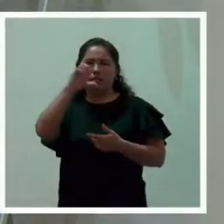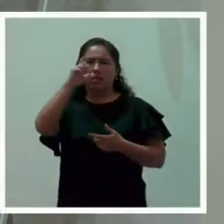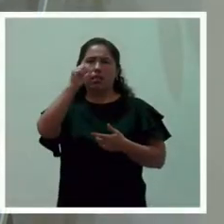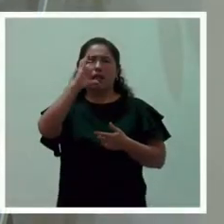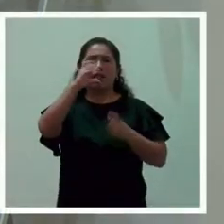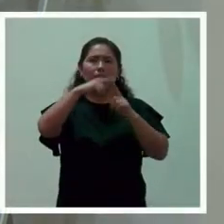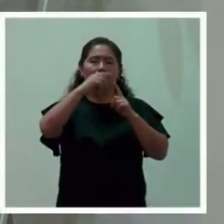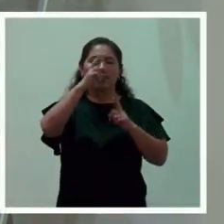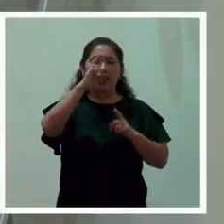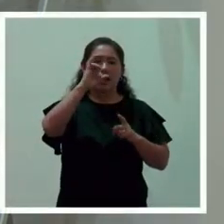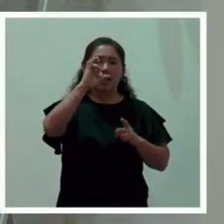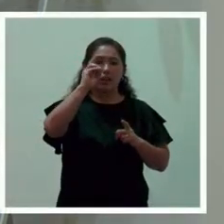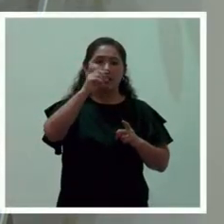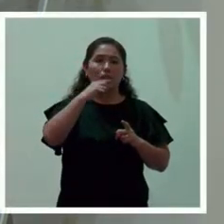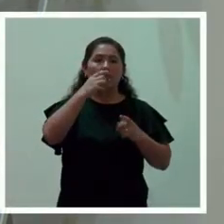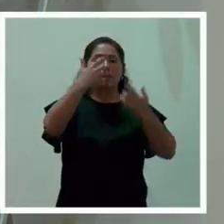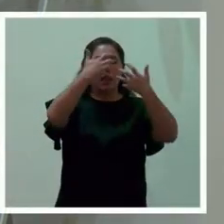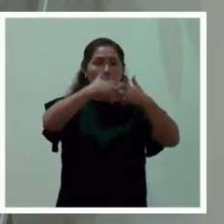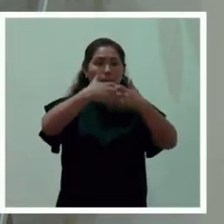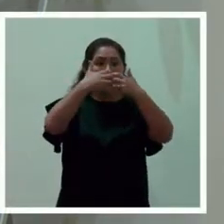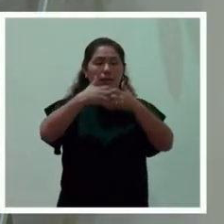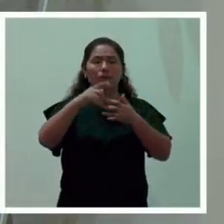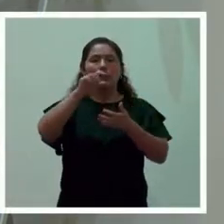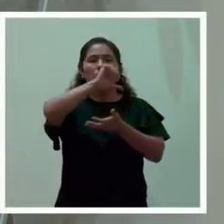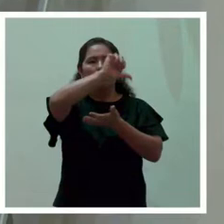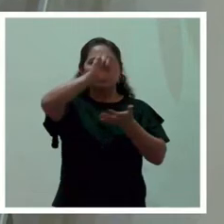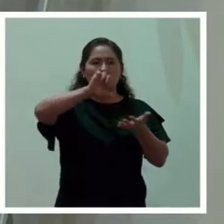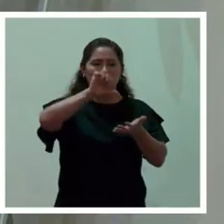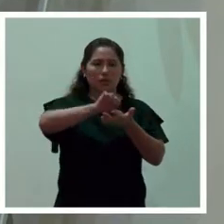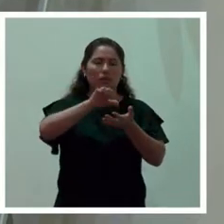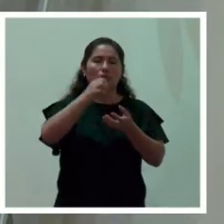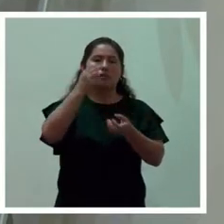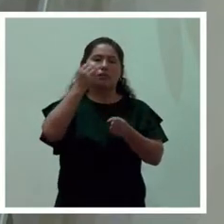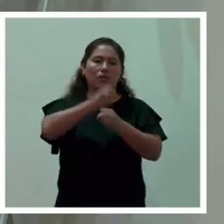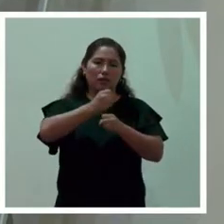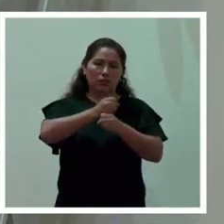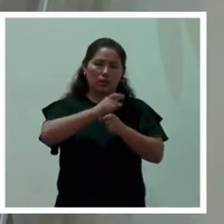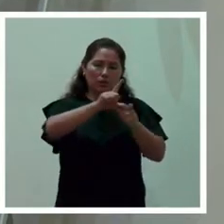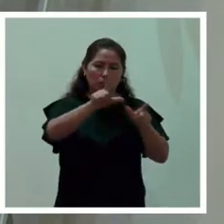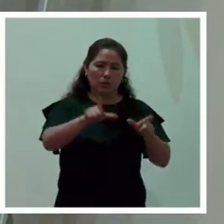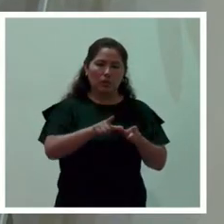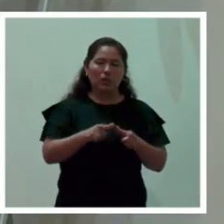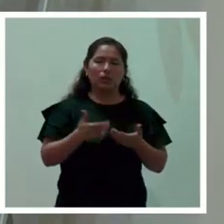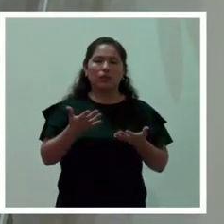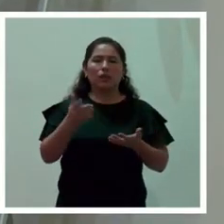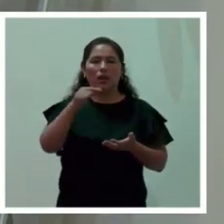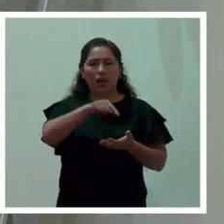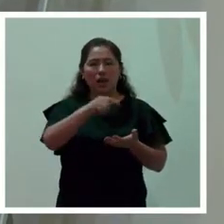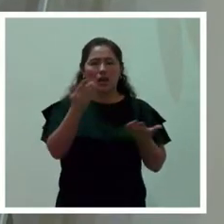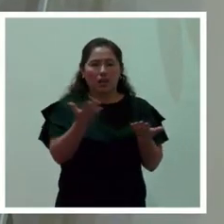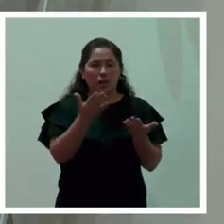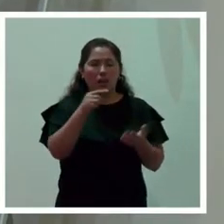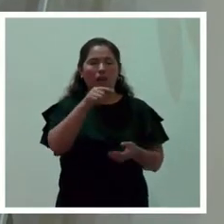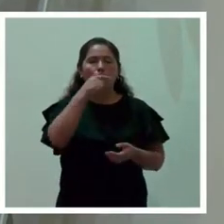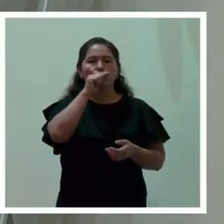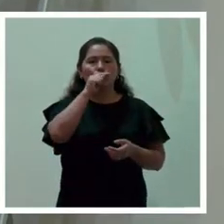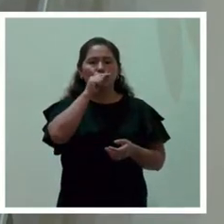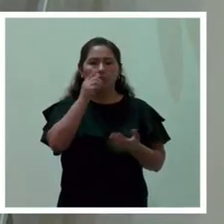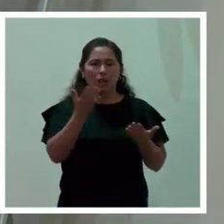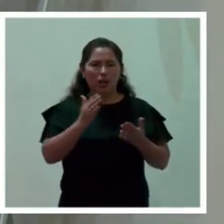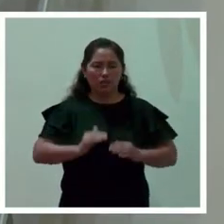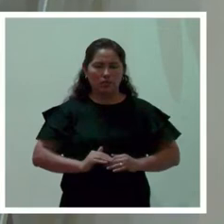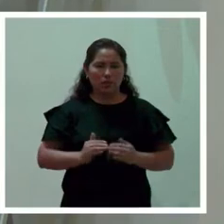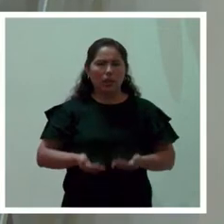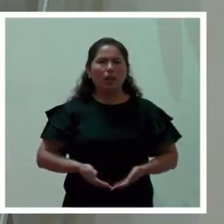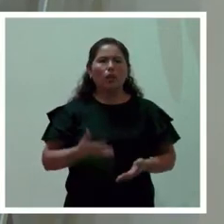es por centro de trabajo y allí y allí están las mujeres en edad fértil ¿cuál es la